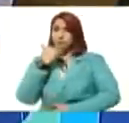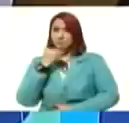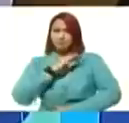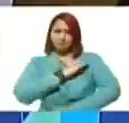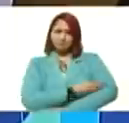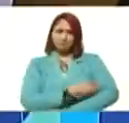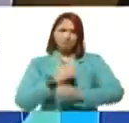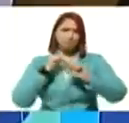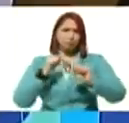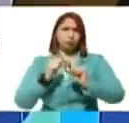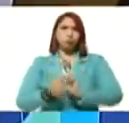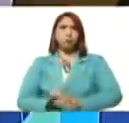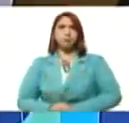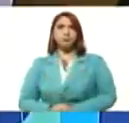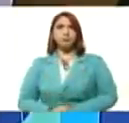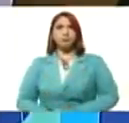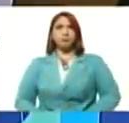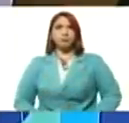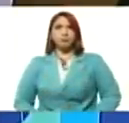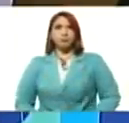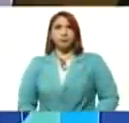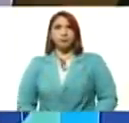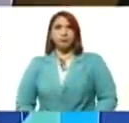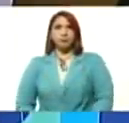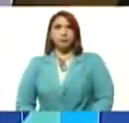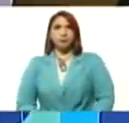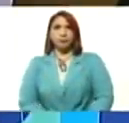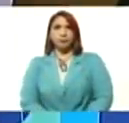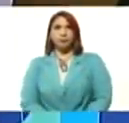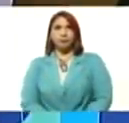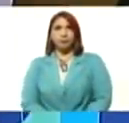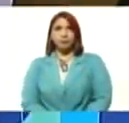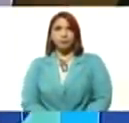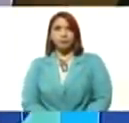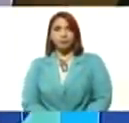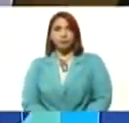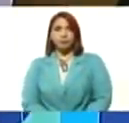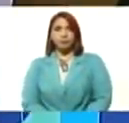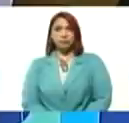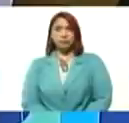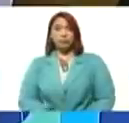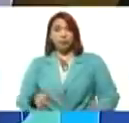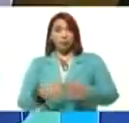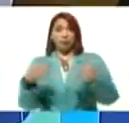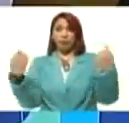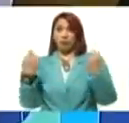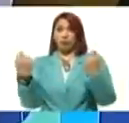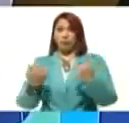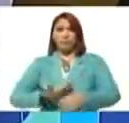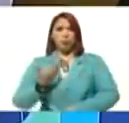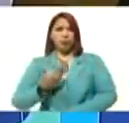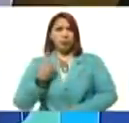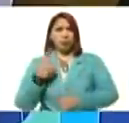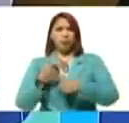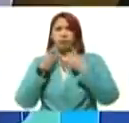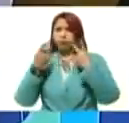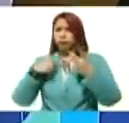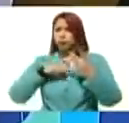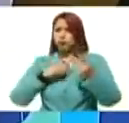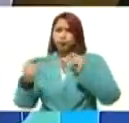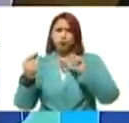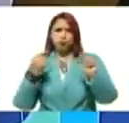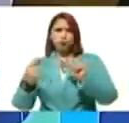fuerza, con mucha fuerza, ir a las megaelecciones. Este es el comando de campaña, era muy importante, hemos hecho un buen debate.